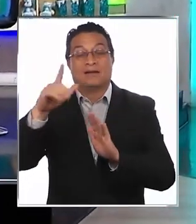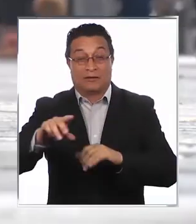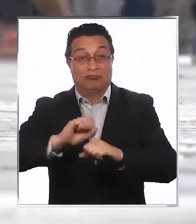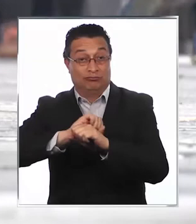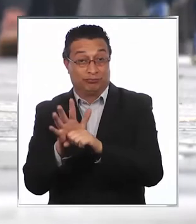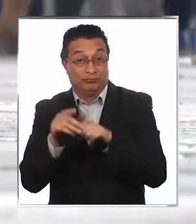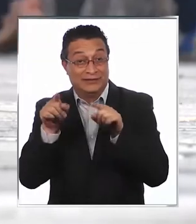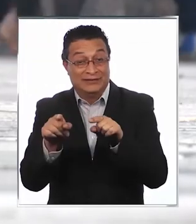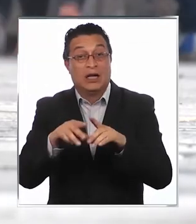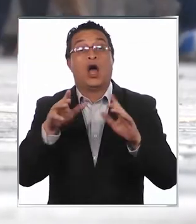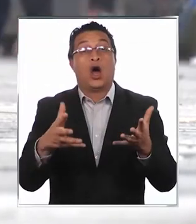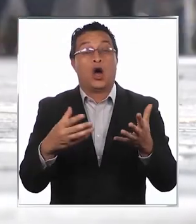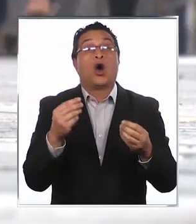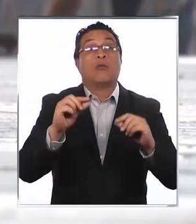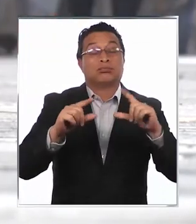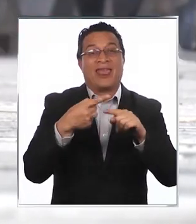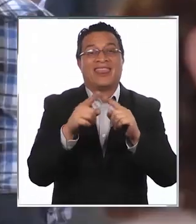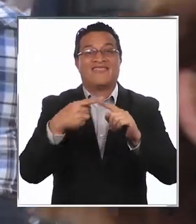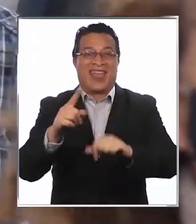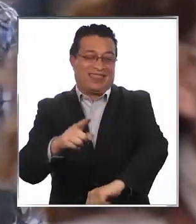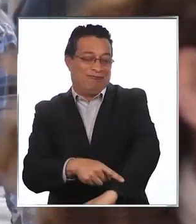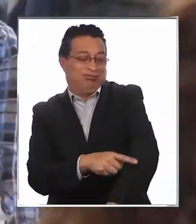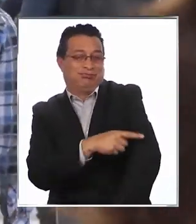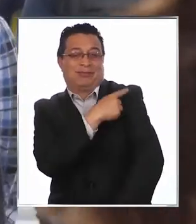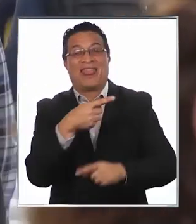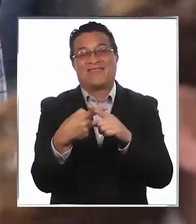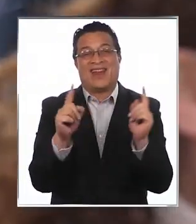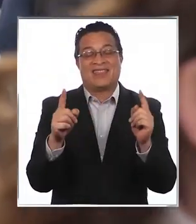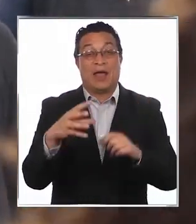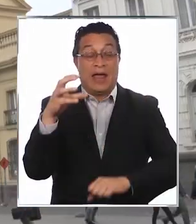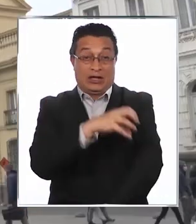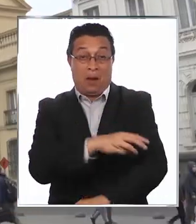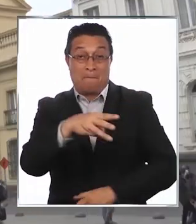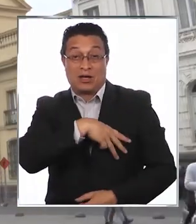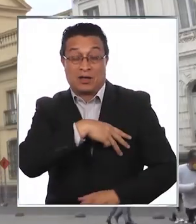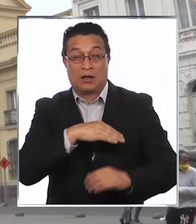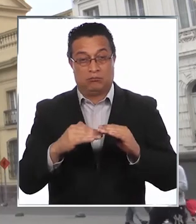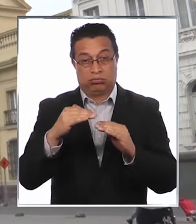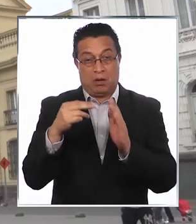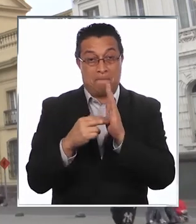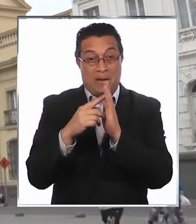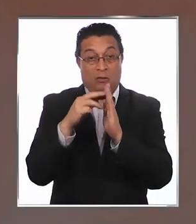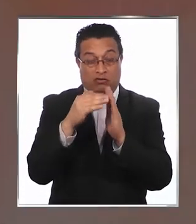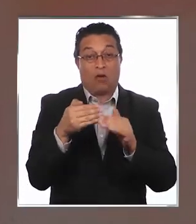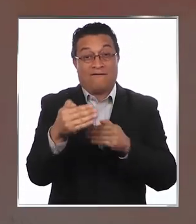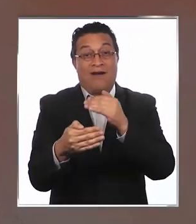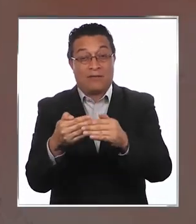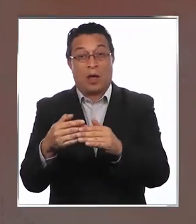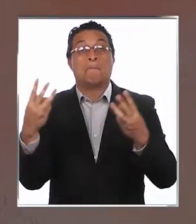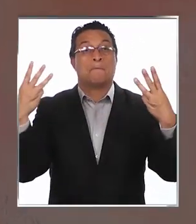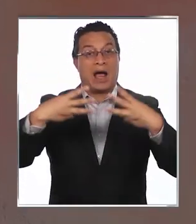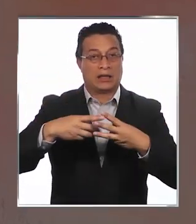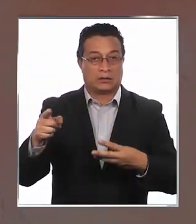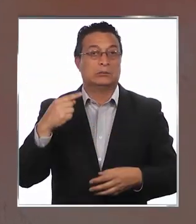el COVID-19 se ha comportado de manera distinta en todo Chile. Mientras la región metropolitana avanzaba en el plan paso a paso del gobierno, Magallanes